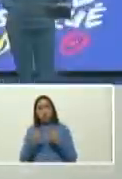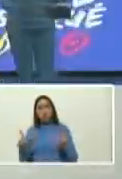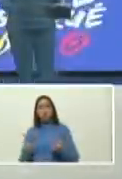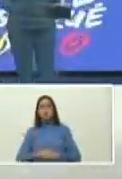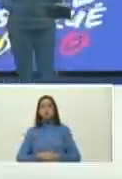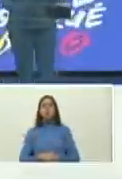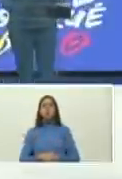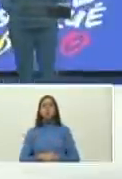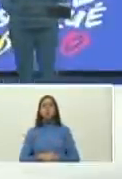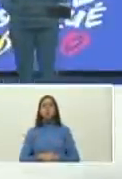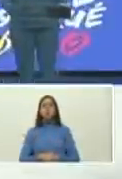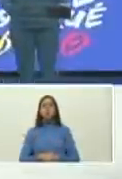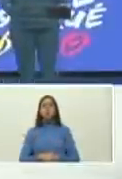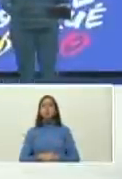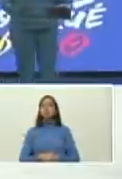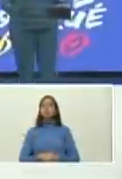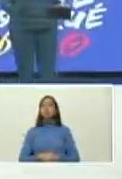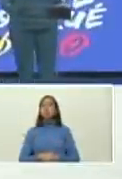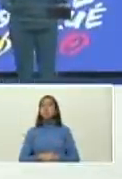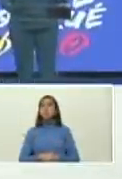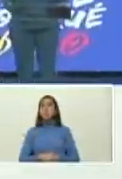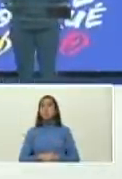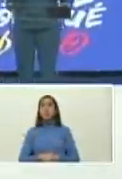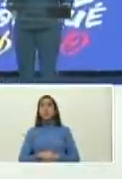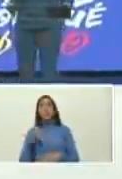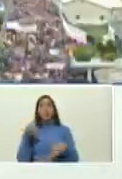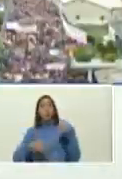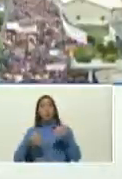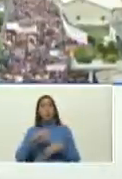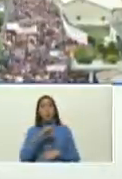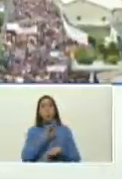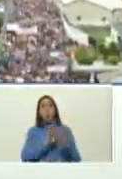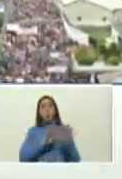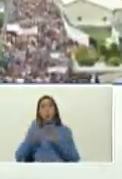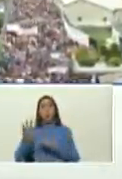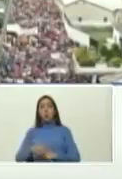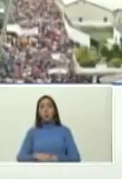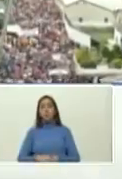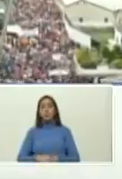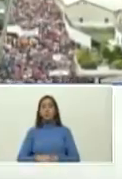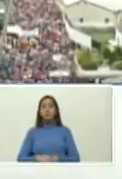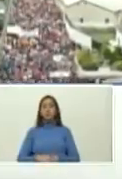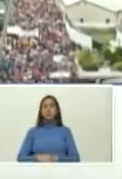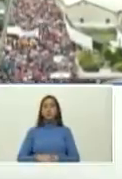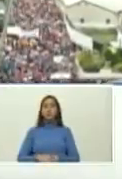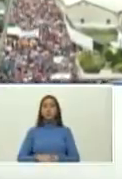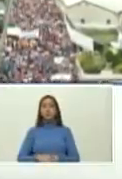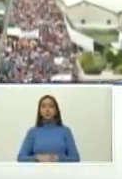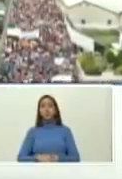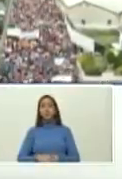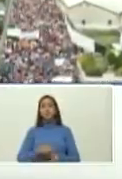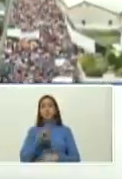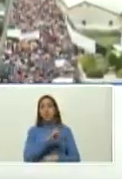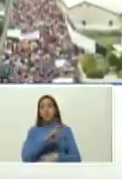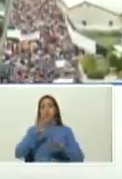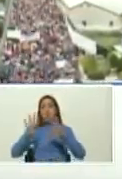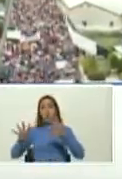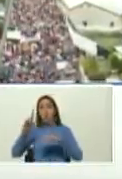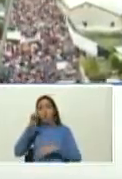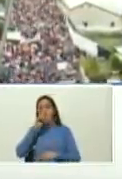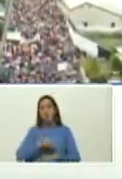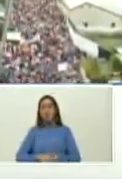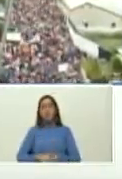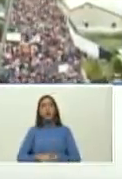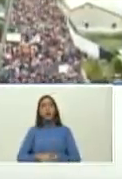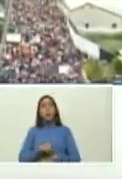vaya y vote esta es la elección número 29 en 21 años la elección número 29 de las